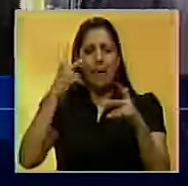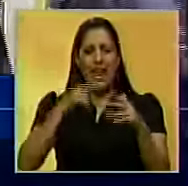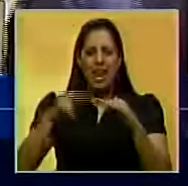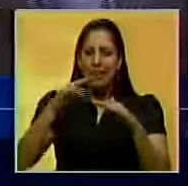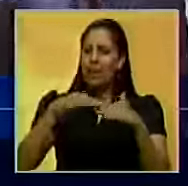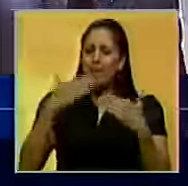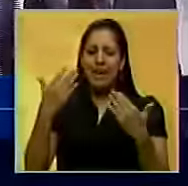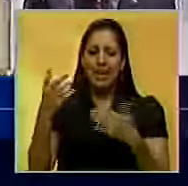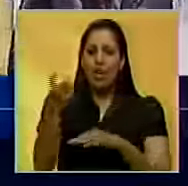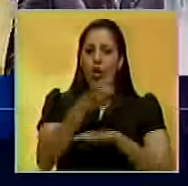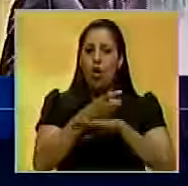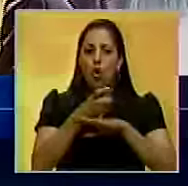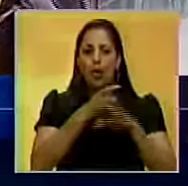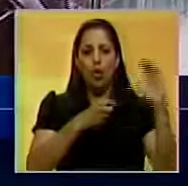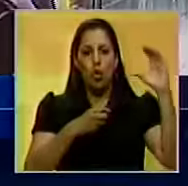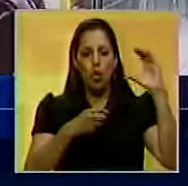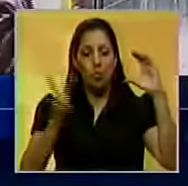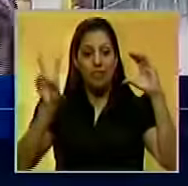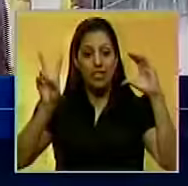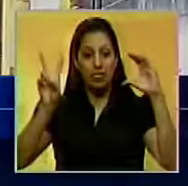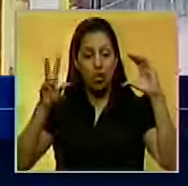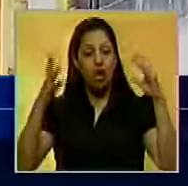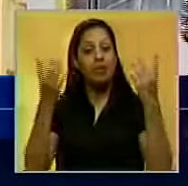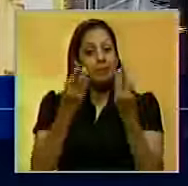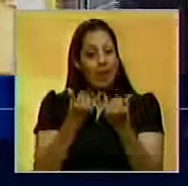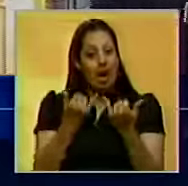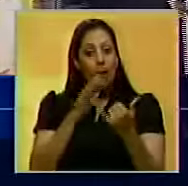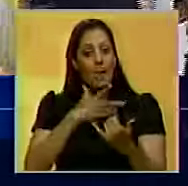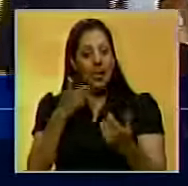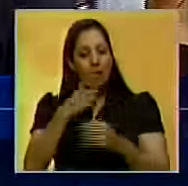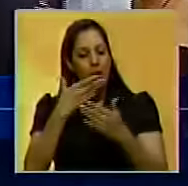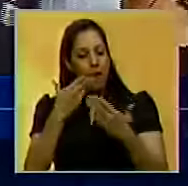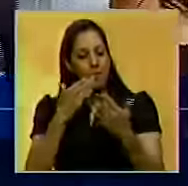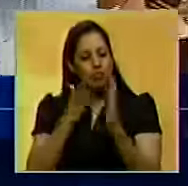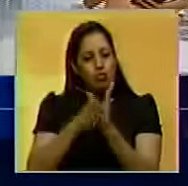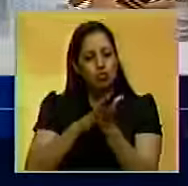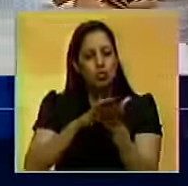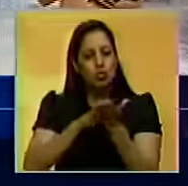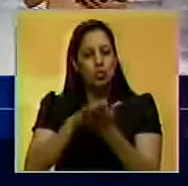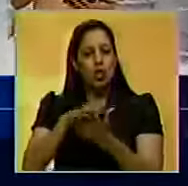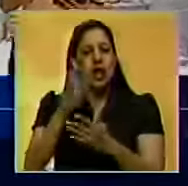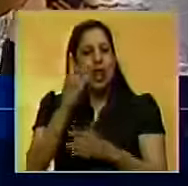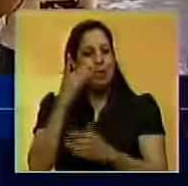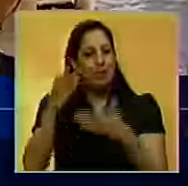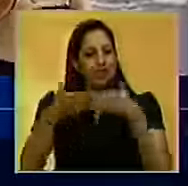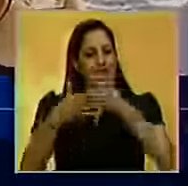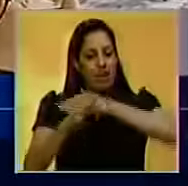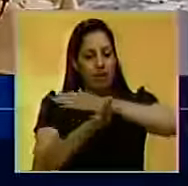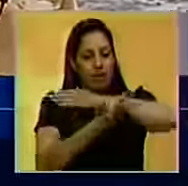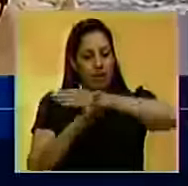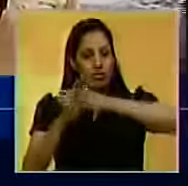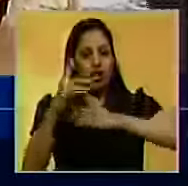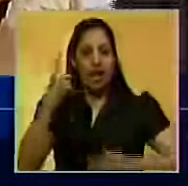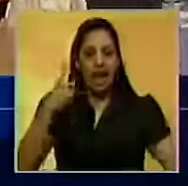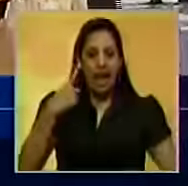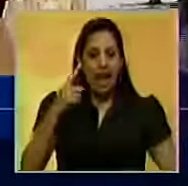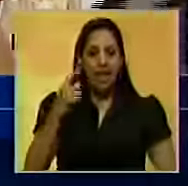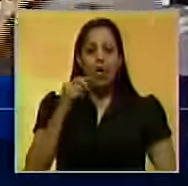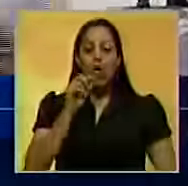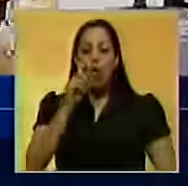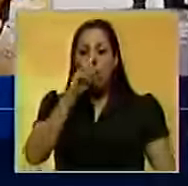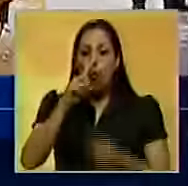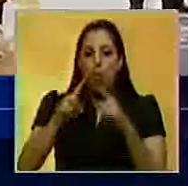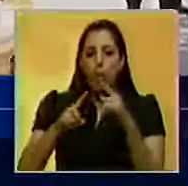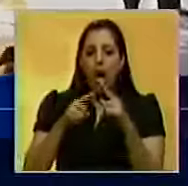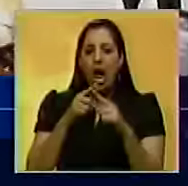entre los gobiernos de Colombia y Venezuela justamente para buscar salidas al cierre de la frontera que existe durante más de